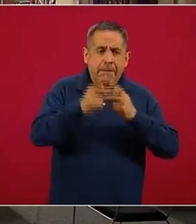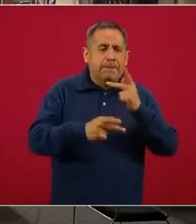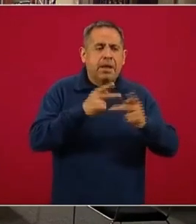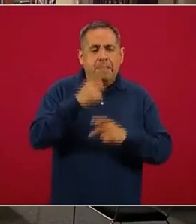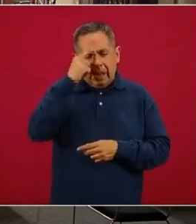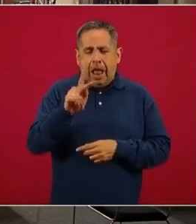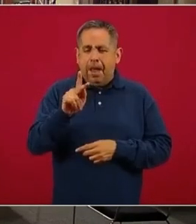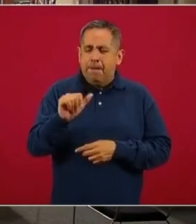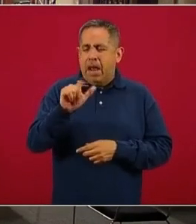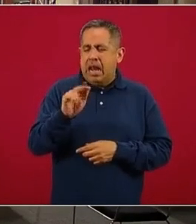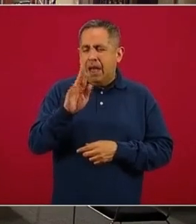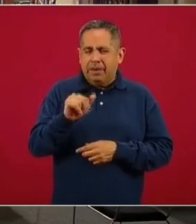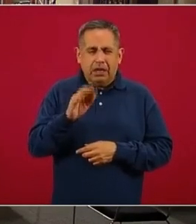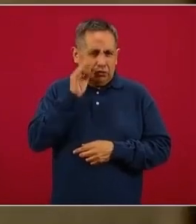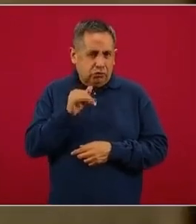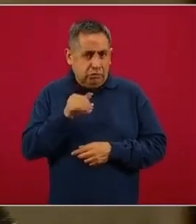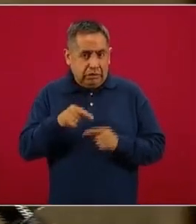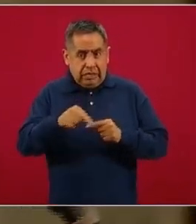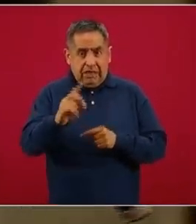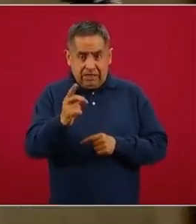palabra de aquí hasta diciembre?